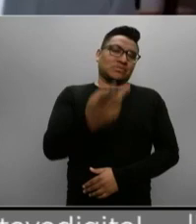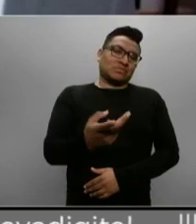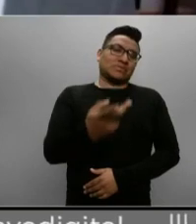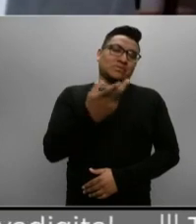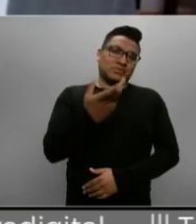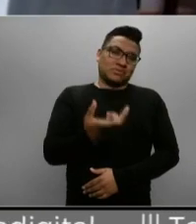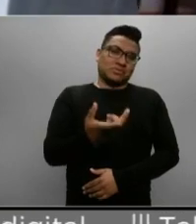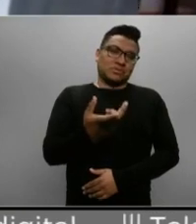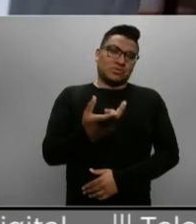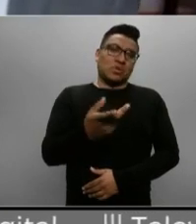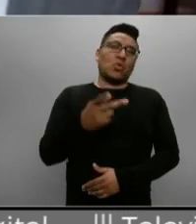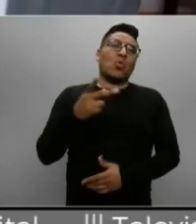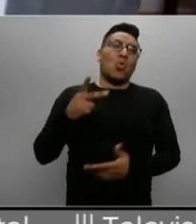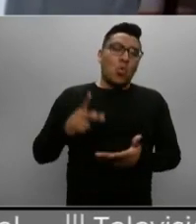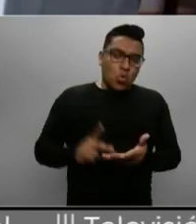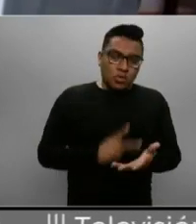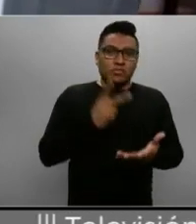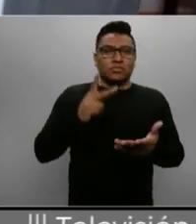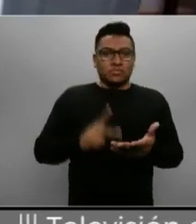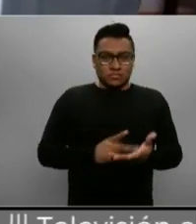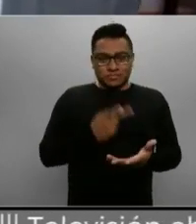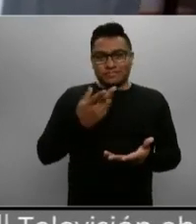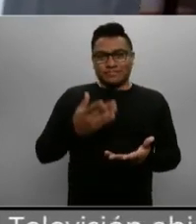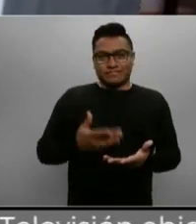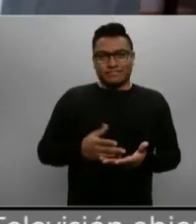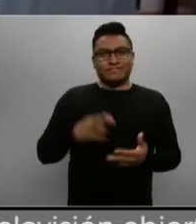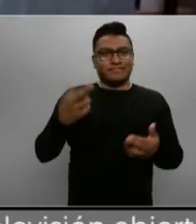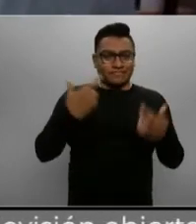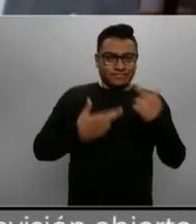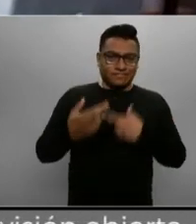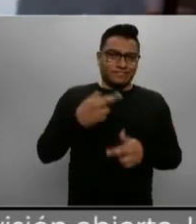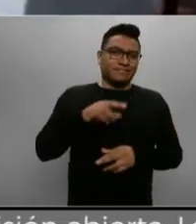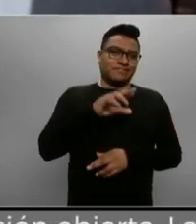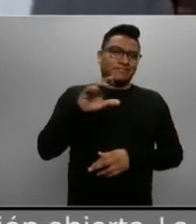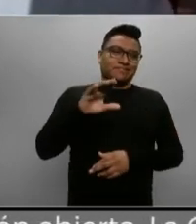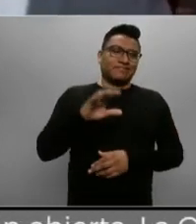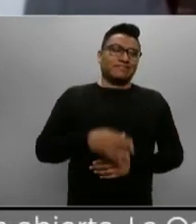de terminado el sexenio de Peña. Vamos a hacer una pausa.